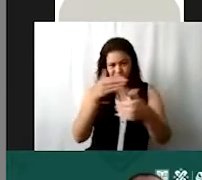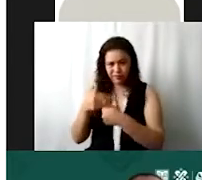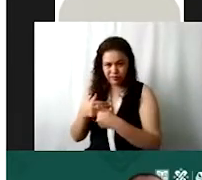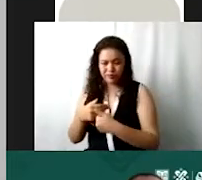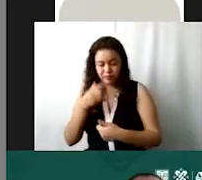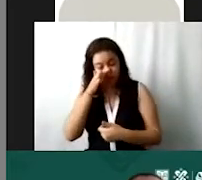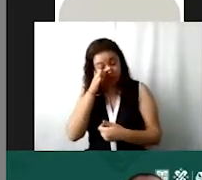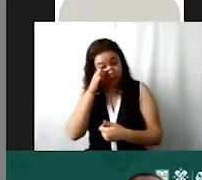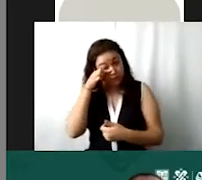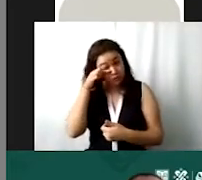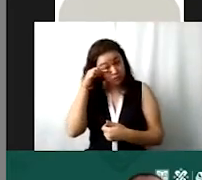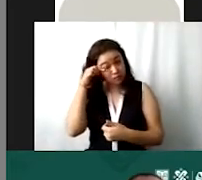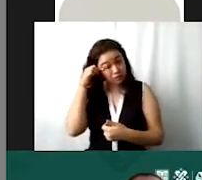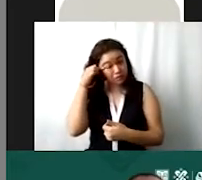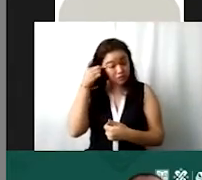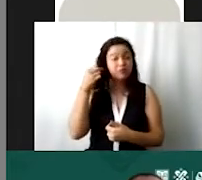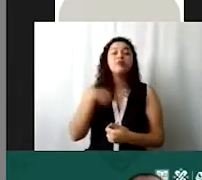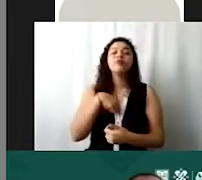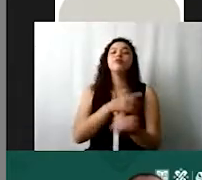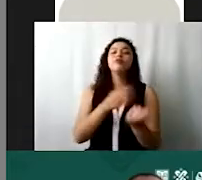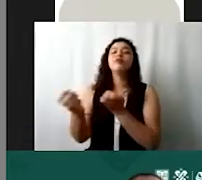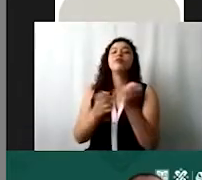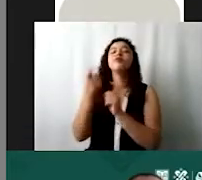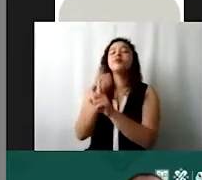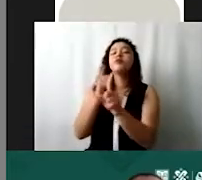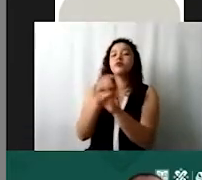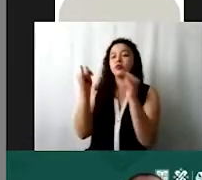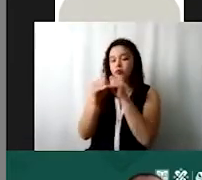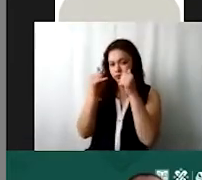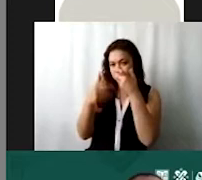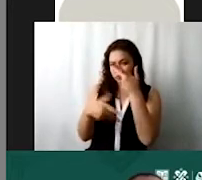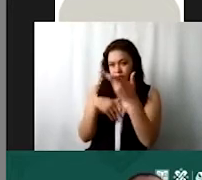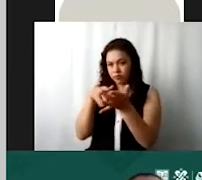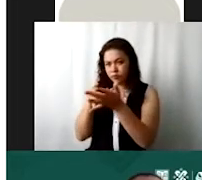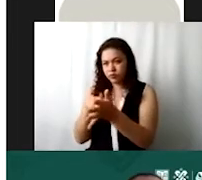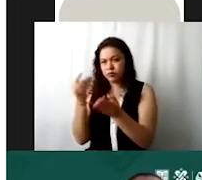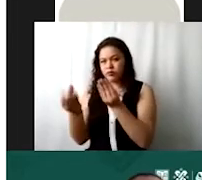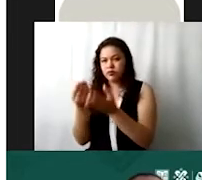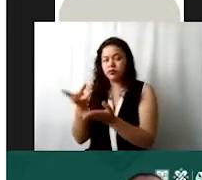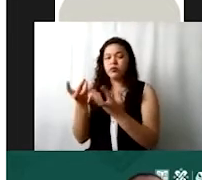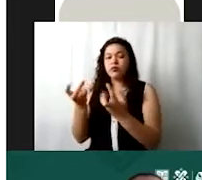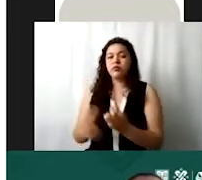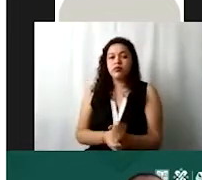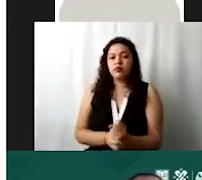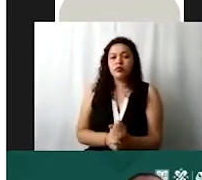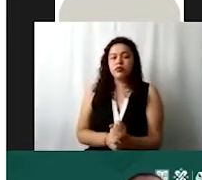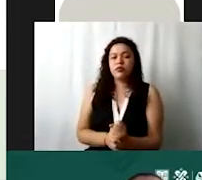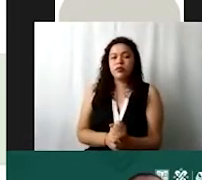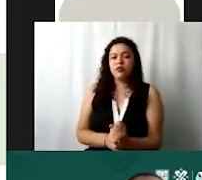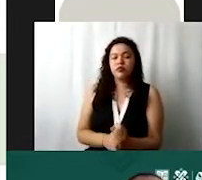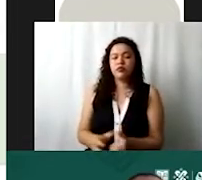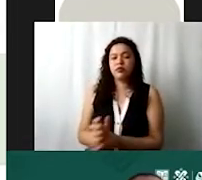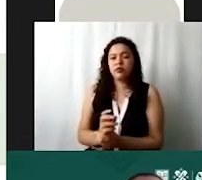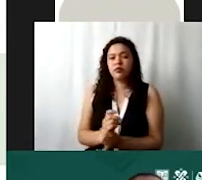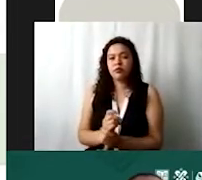Recuerden que nuestro ejercicio en este caso está enfocado a las instituciones que otorgan apoyos. Es por eso que me aparecieron